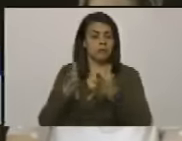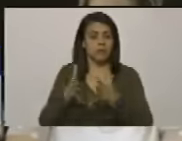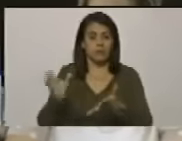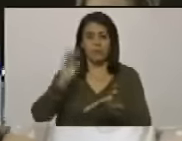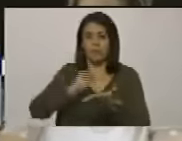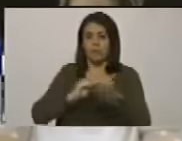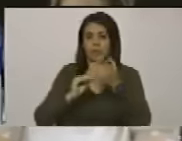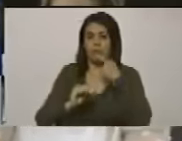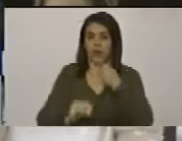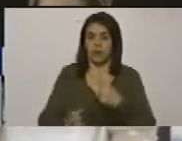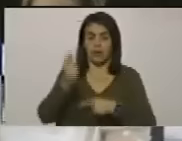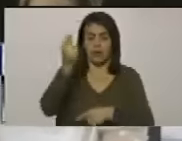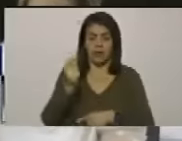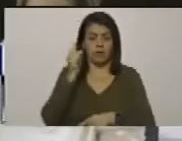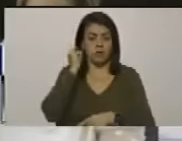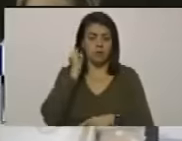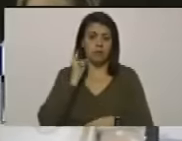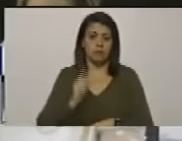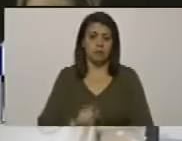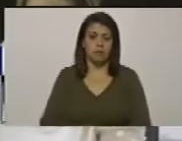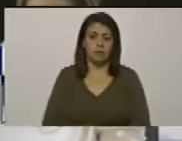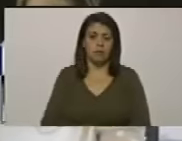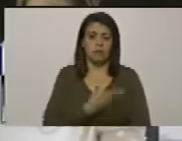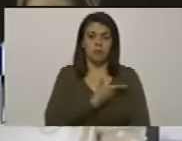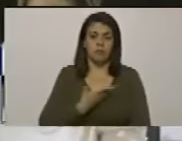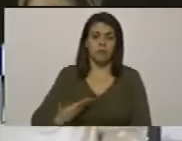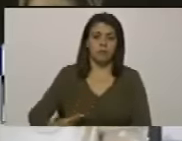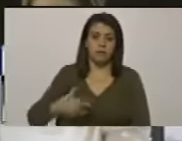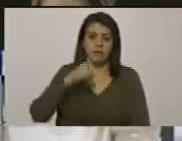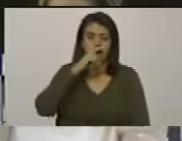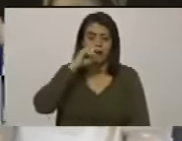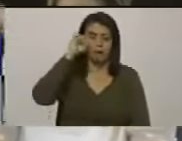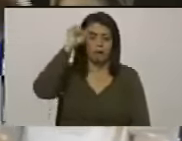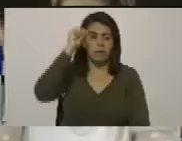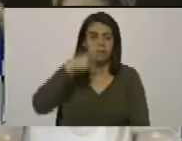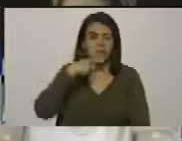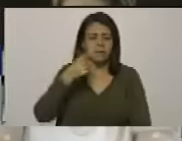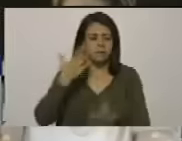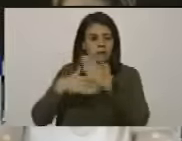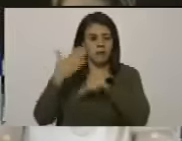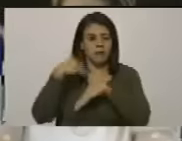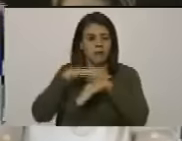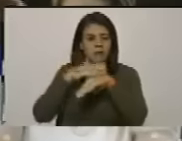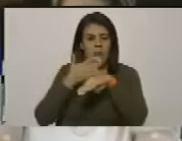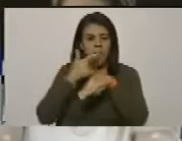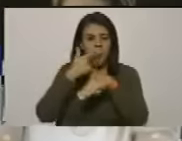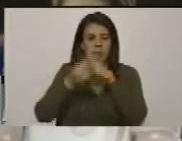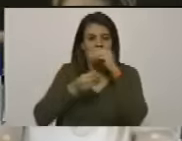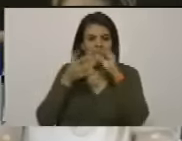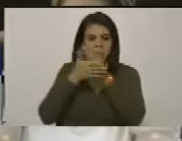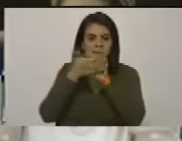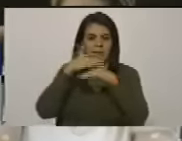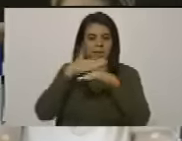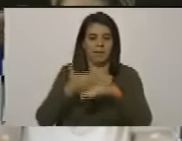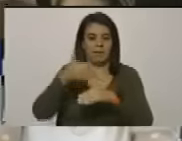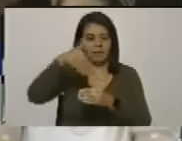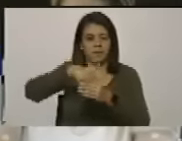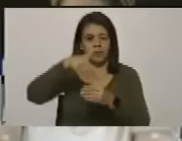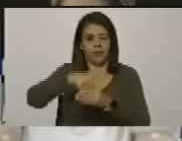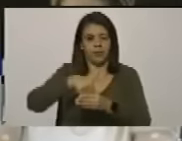citar a la diputada de joff presidente maduro dijo ella hace unos minutos atrás fue electo